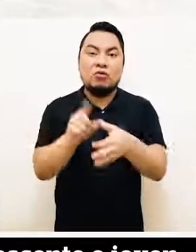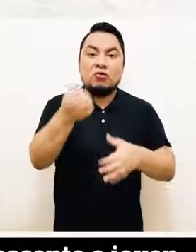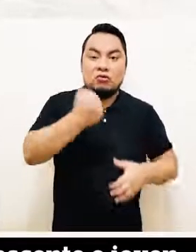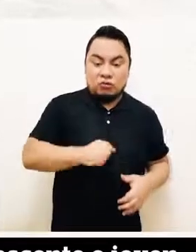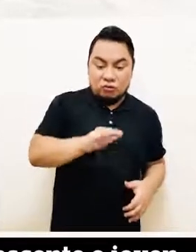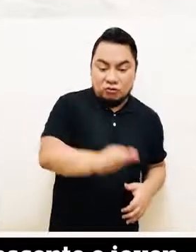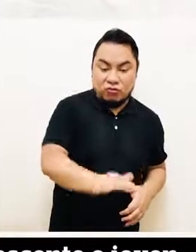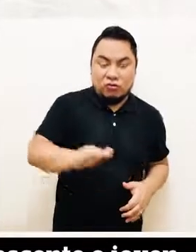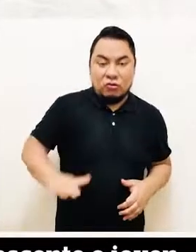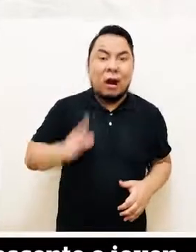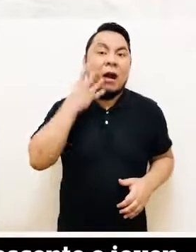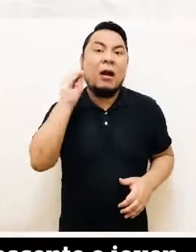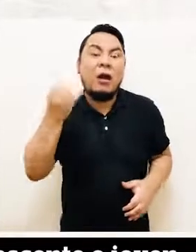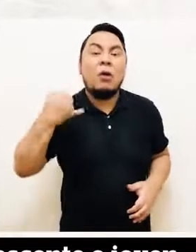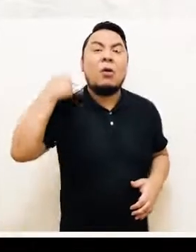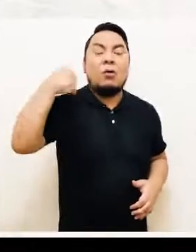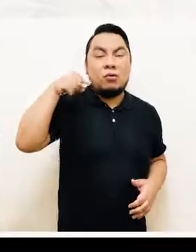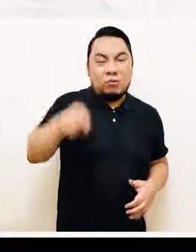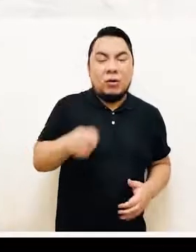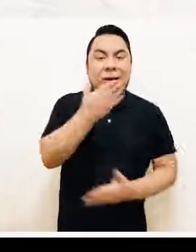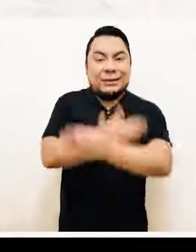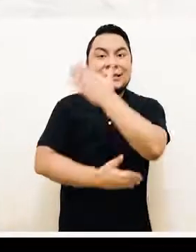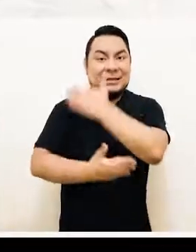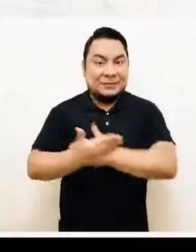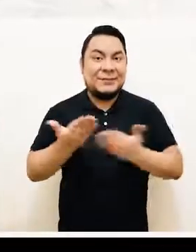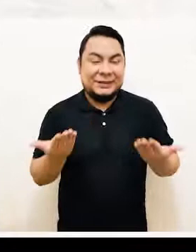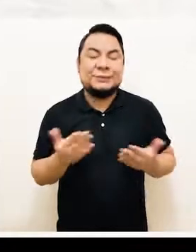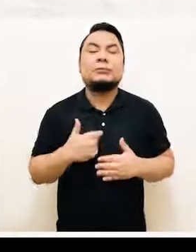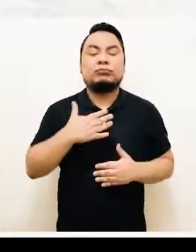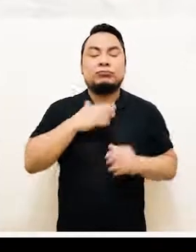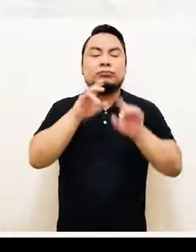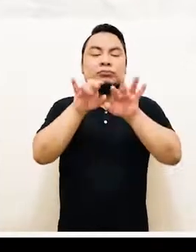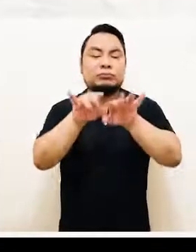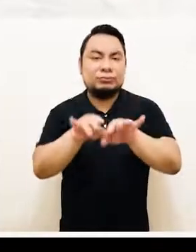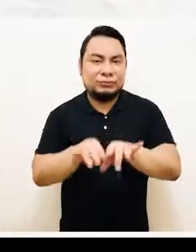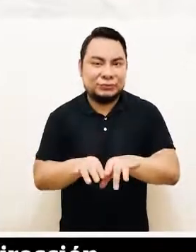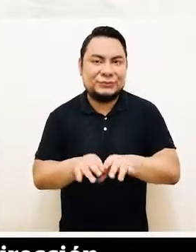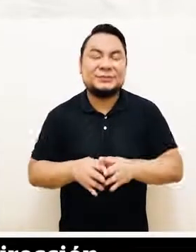niña, el niño, adolescente o joven con condición de discapacidad.